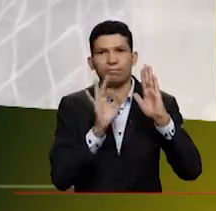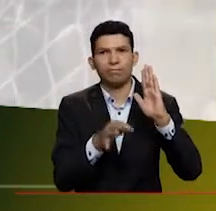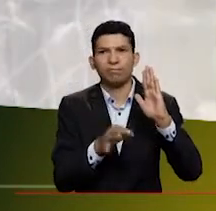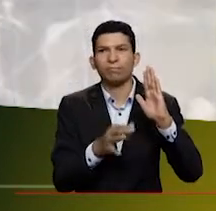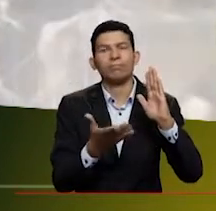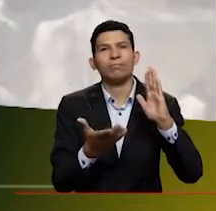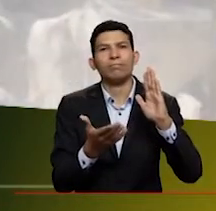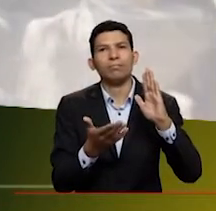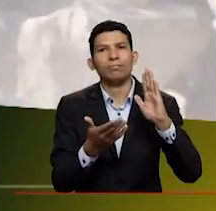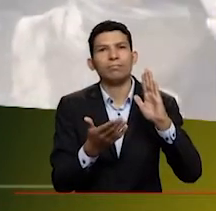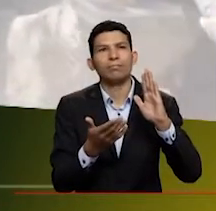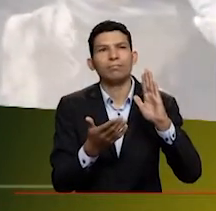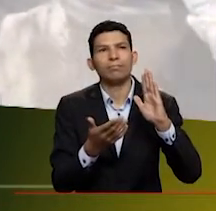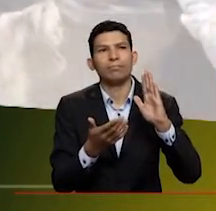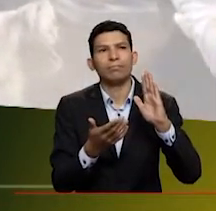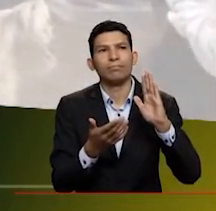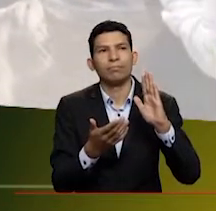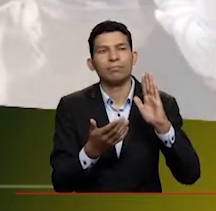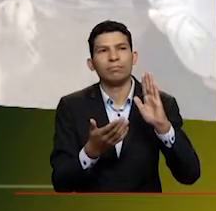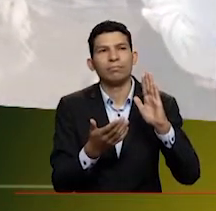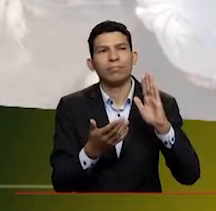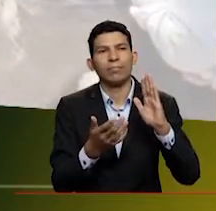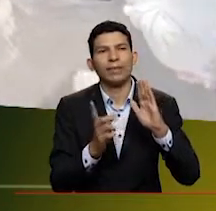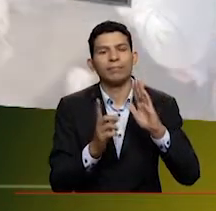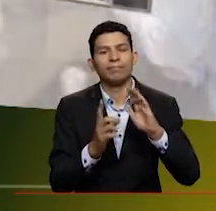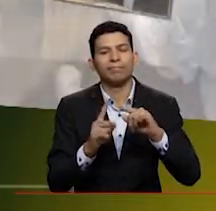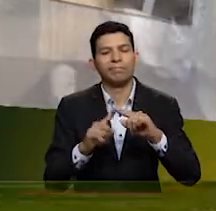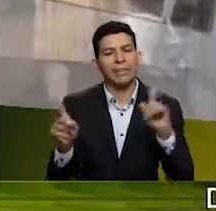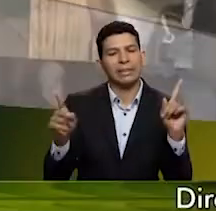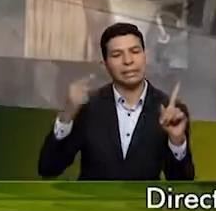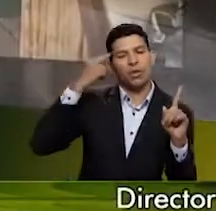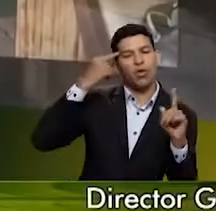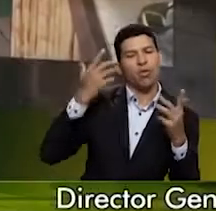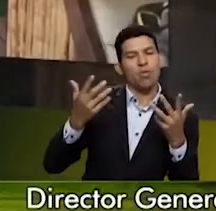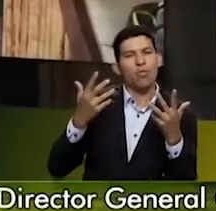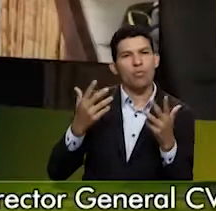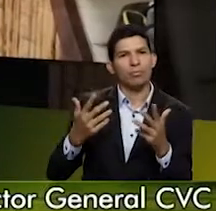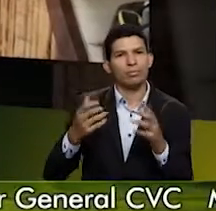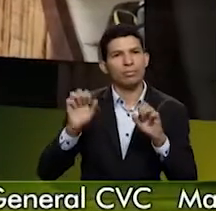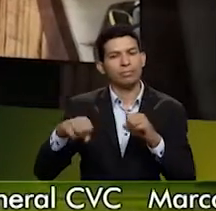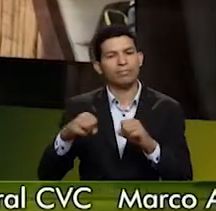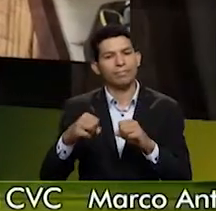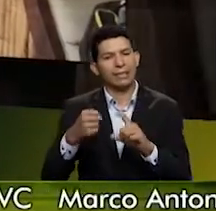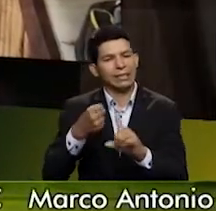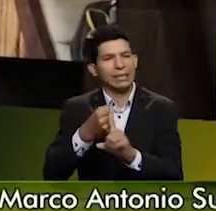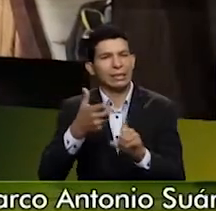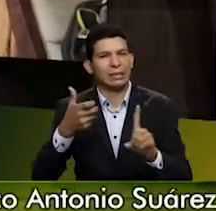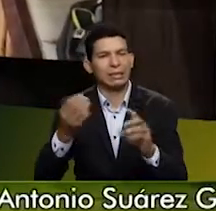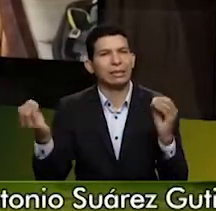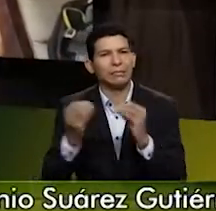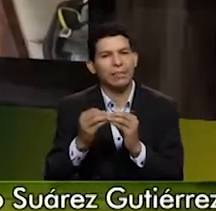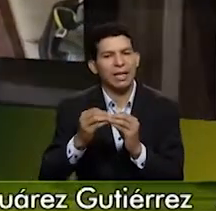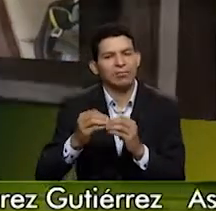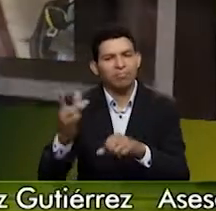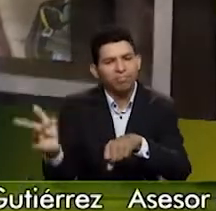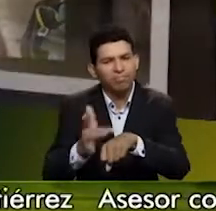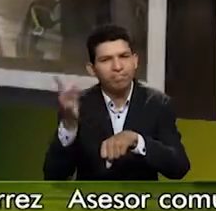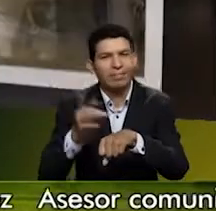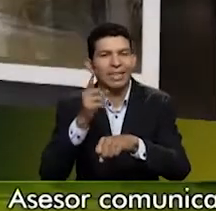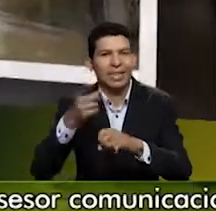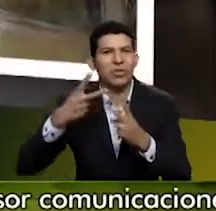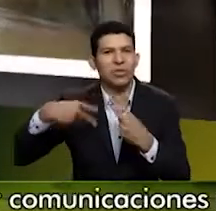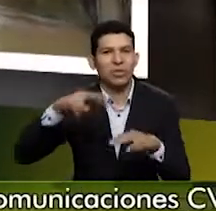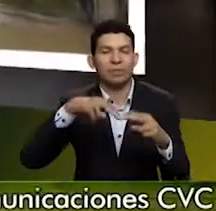diferenciadores, tenemos que buscar la manera de poder potenciar todo este turismo en la laguna. Entonces,